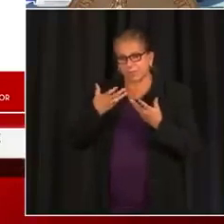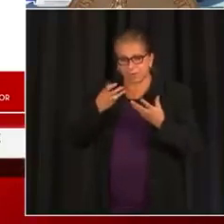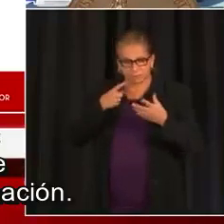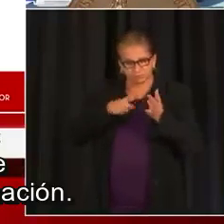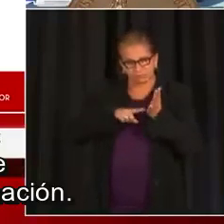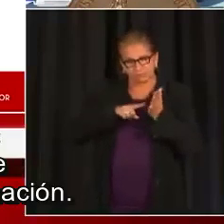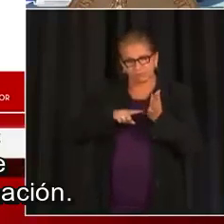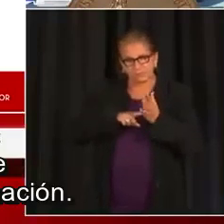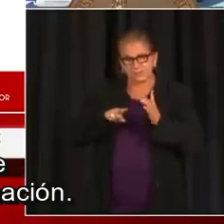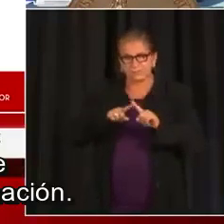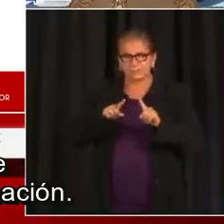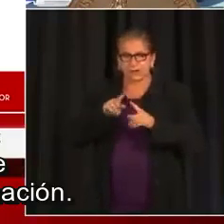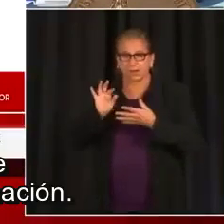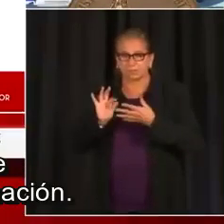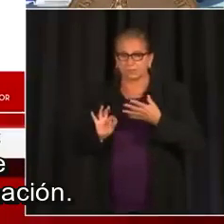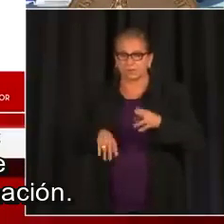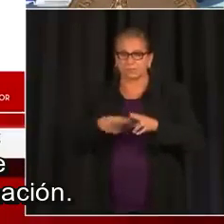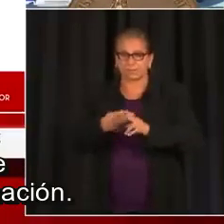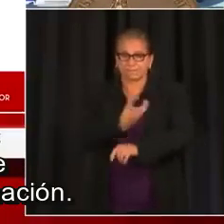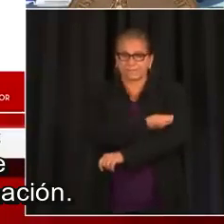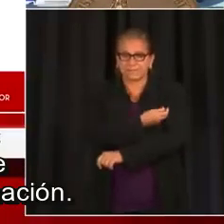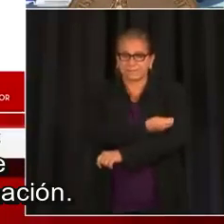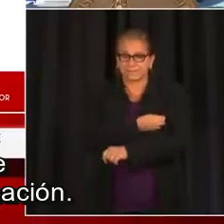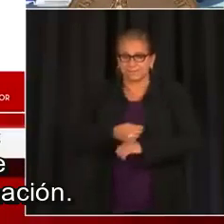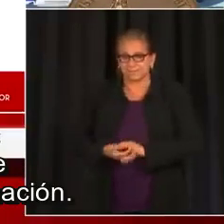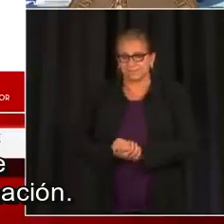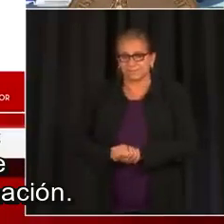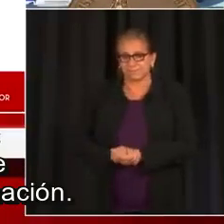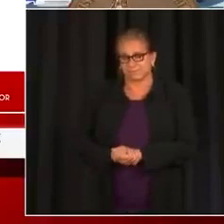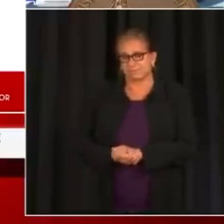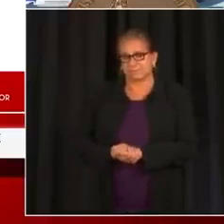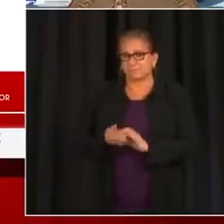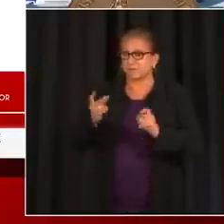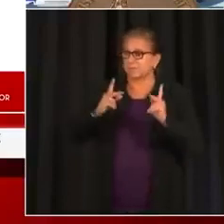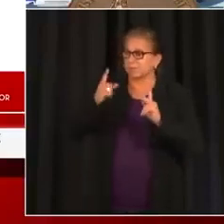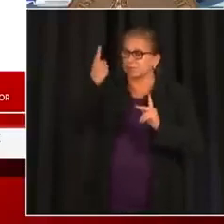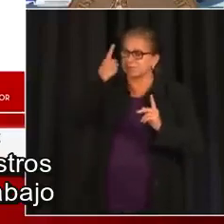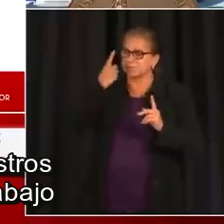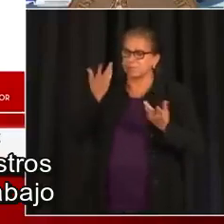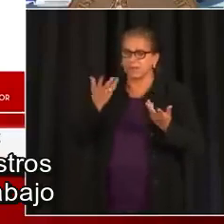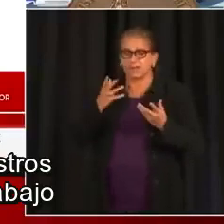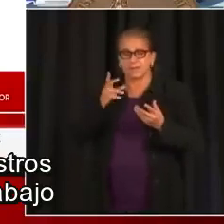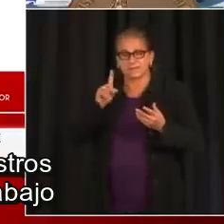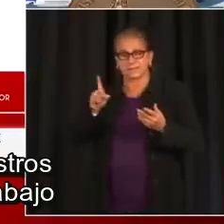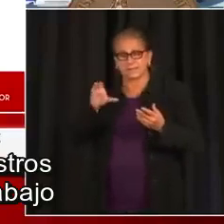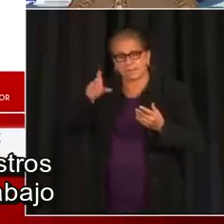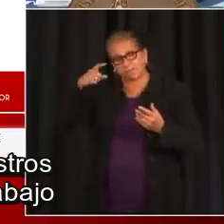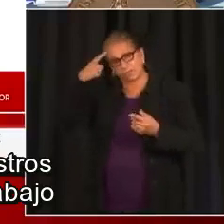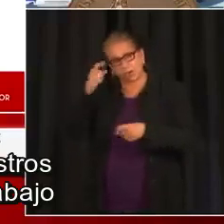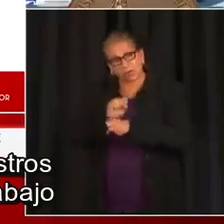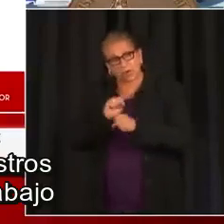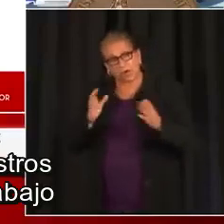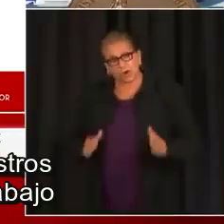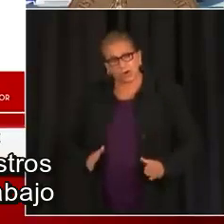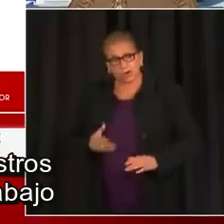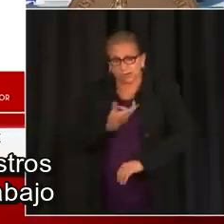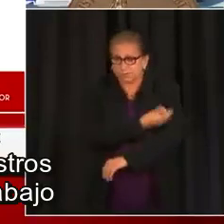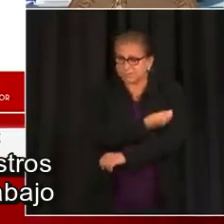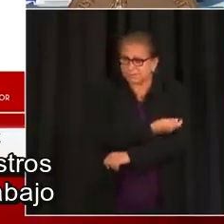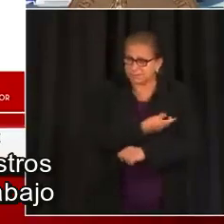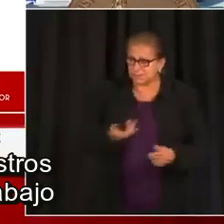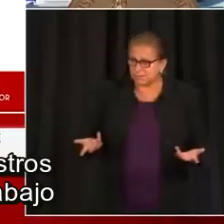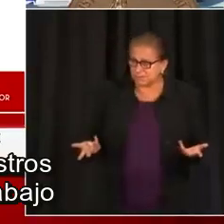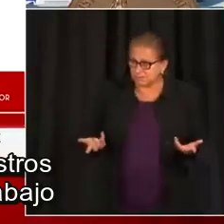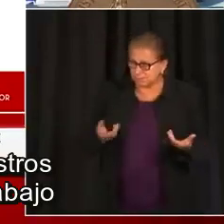alguna, hemos investigado una serie de opciones en cuanto a la vacunación. Voy a estar trabajando con